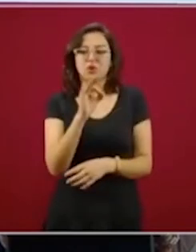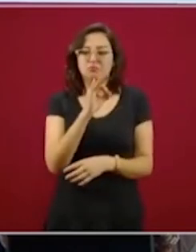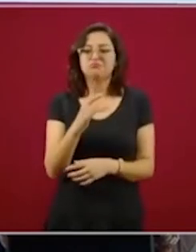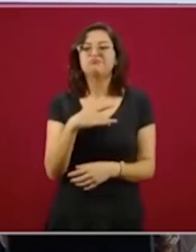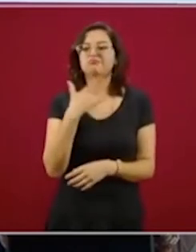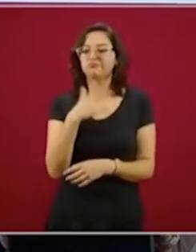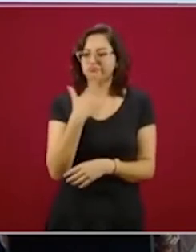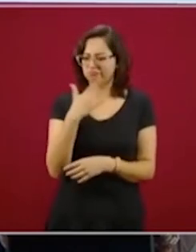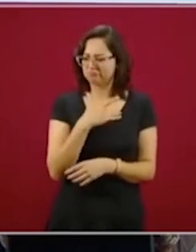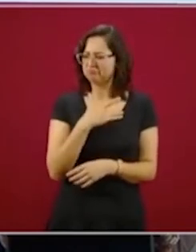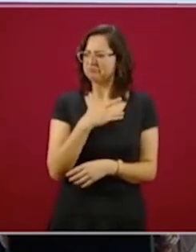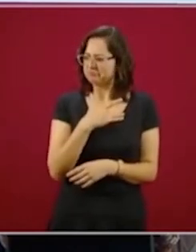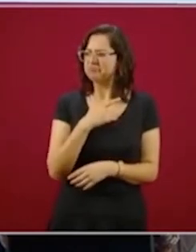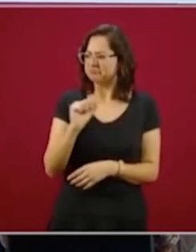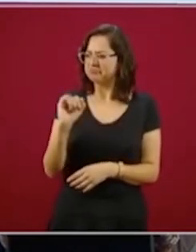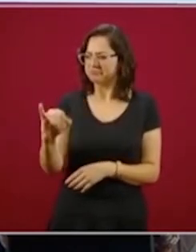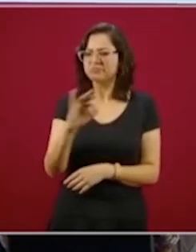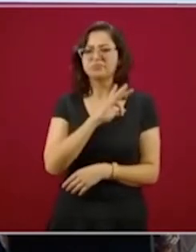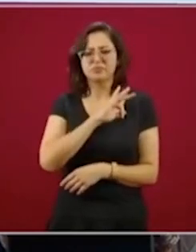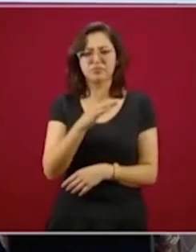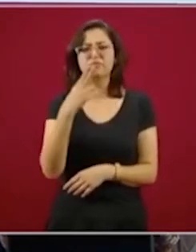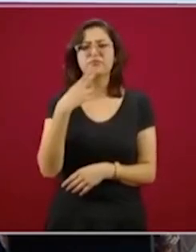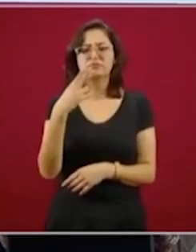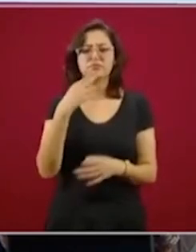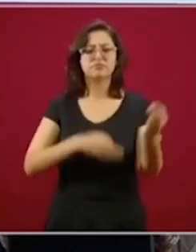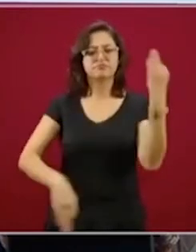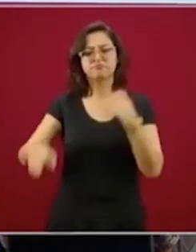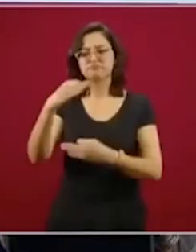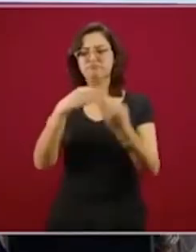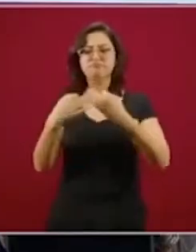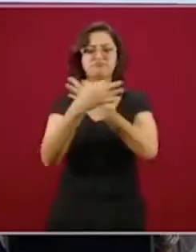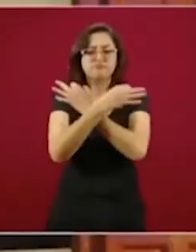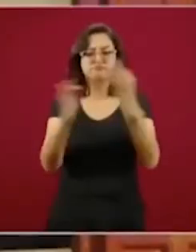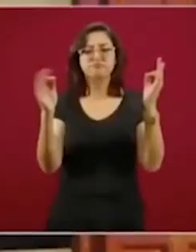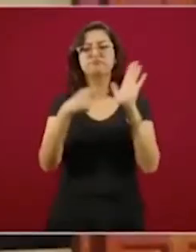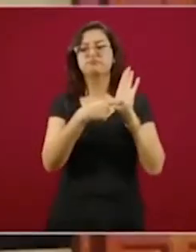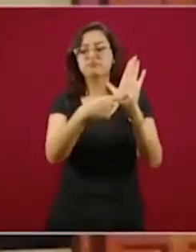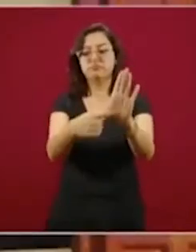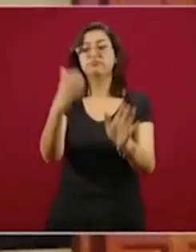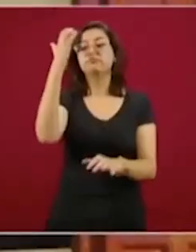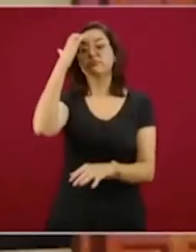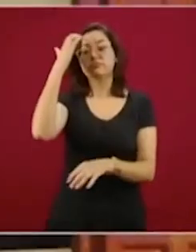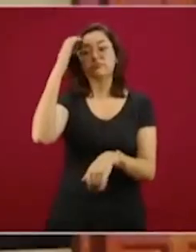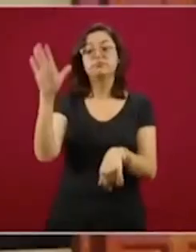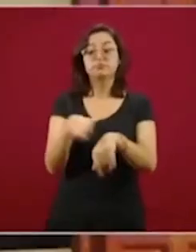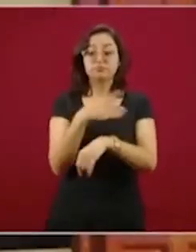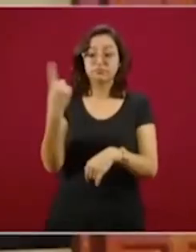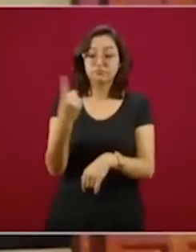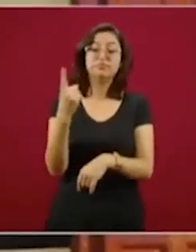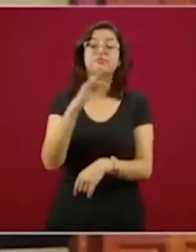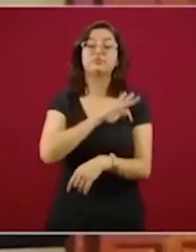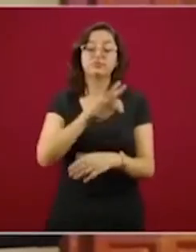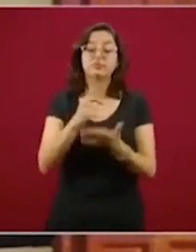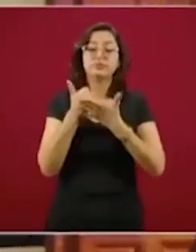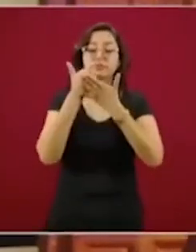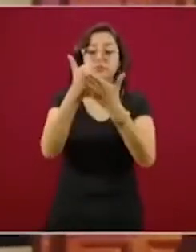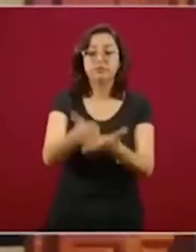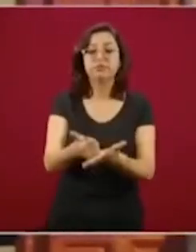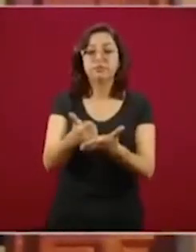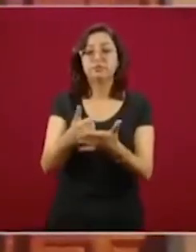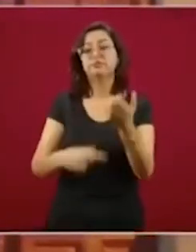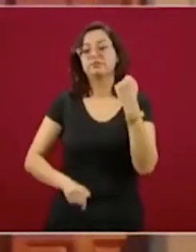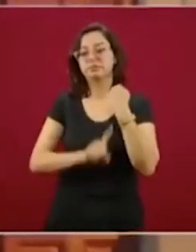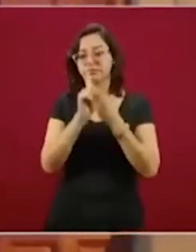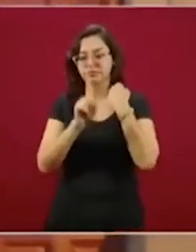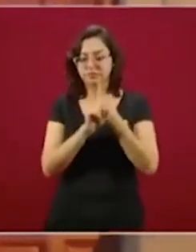era importante que todas y que todos lo conocieran, porque es una alternativa, es una alternativa para poder llevar a